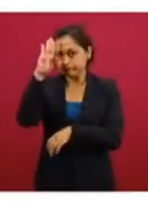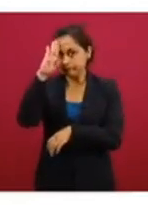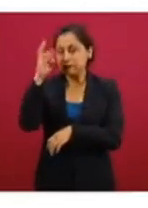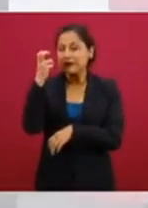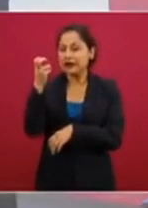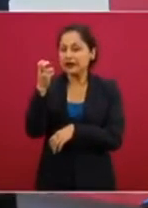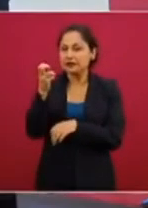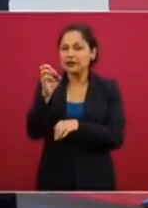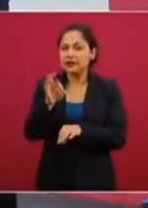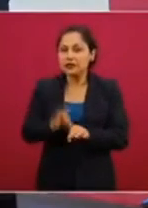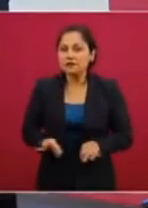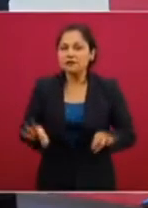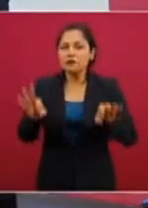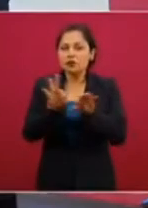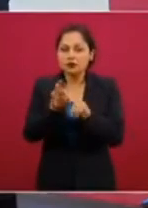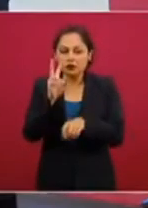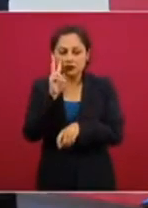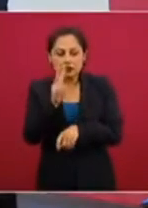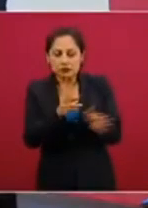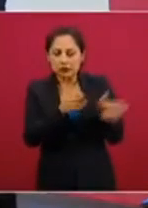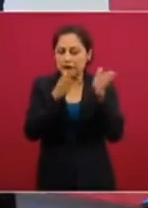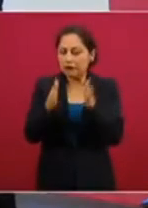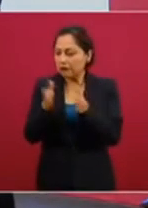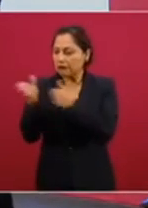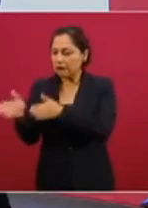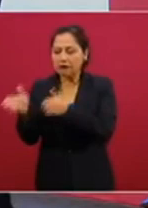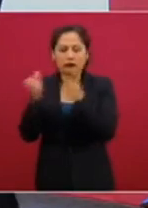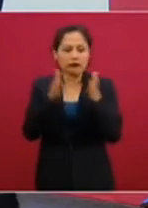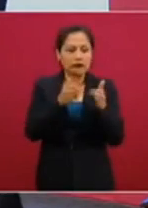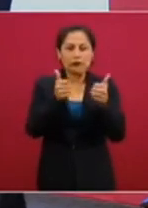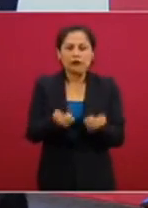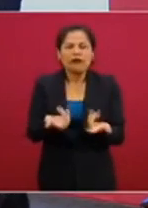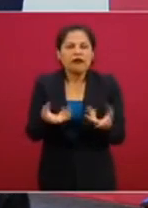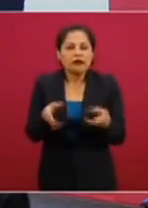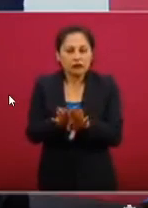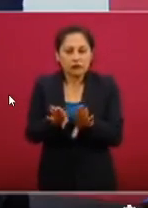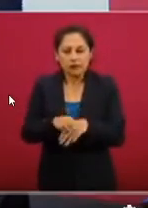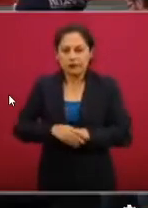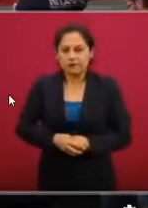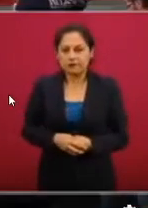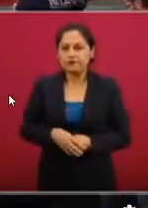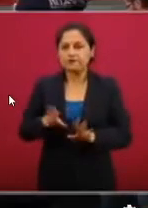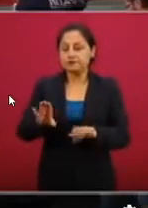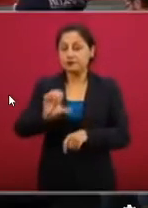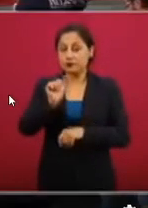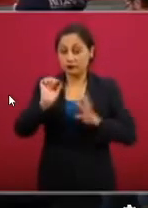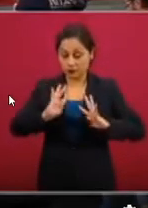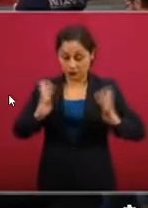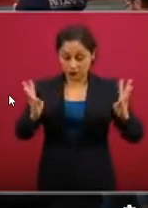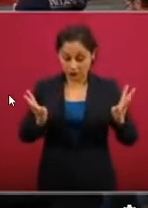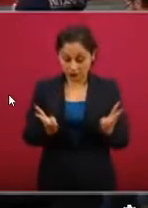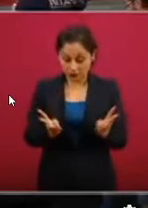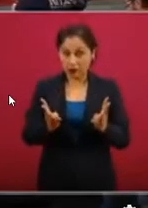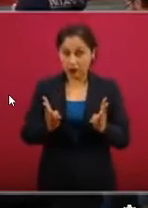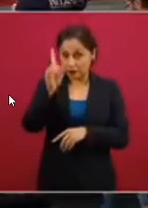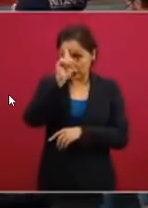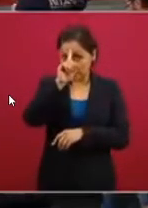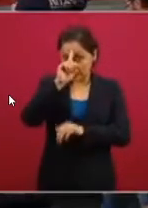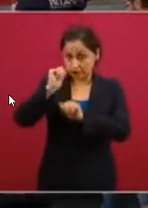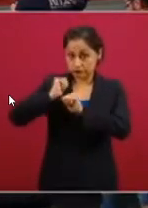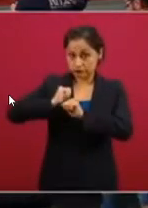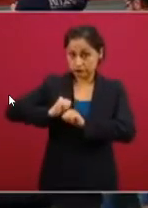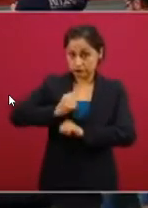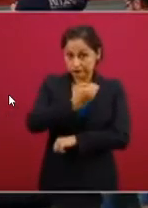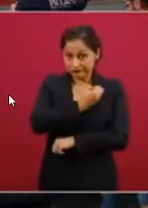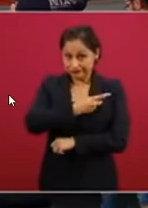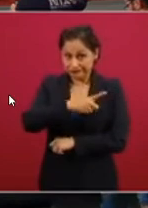fase de ascenso. Rápido, la siguiente. Y, por lo tanto, al Consejo de Salubridad General se le expuso toda esta evidencia, se